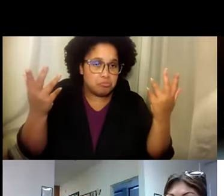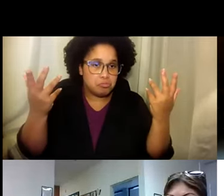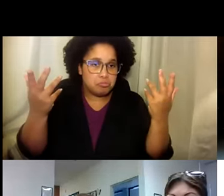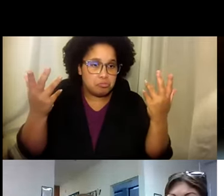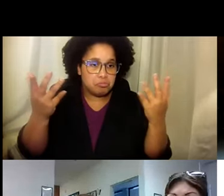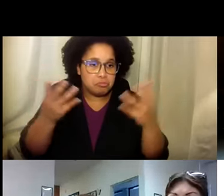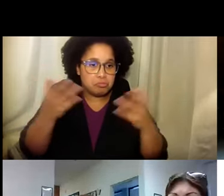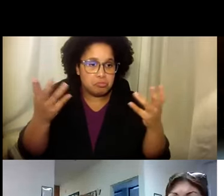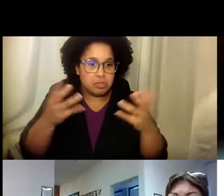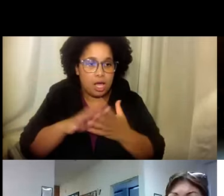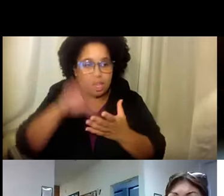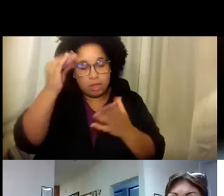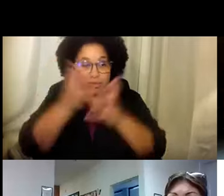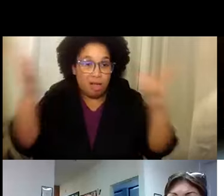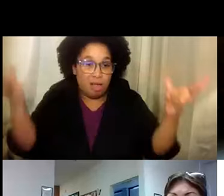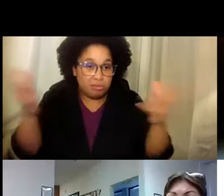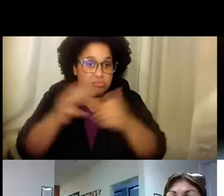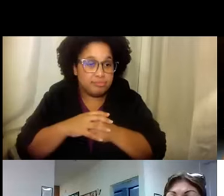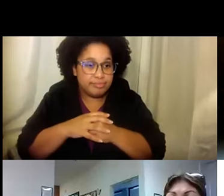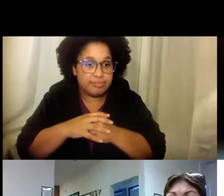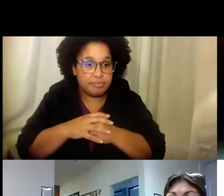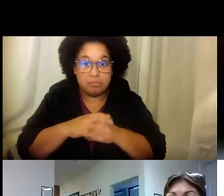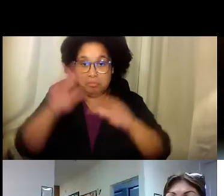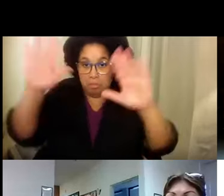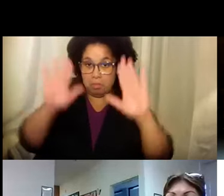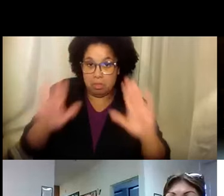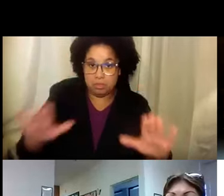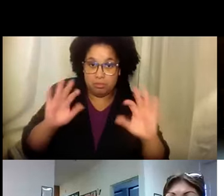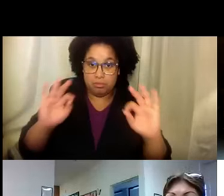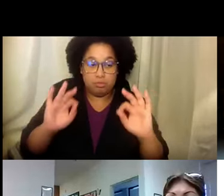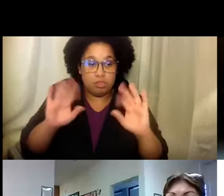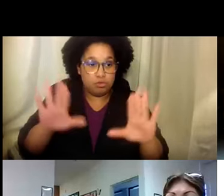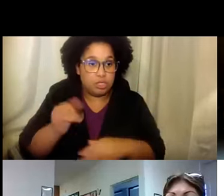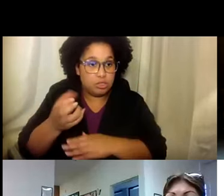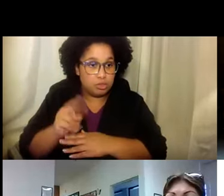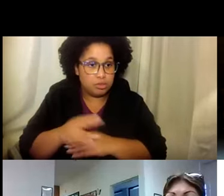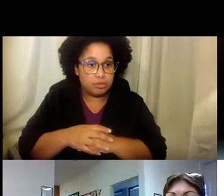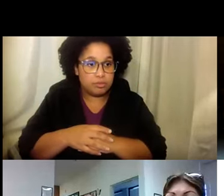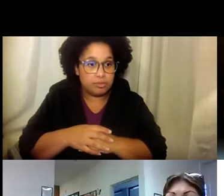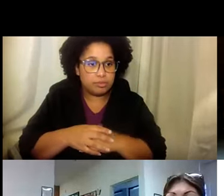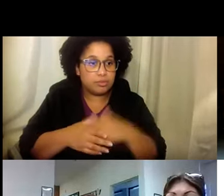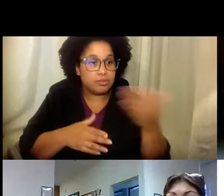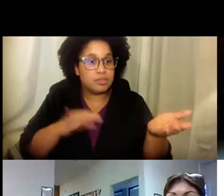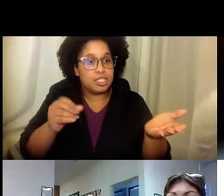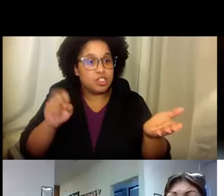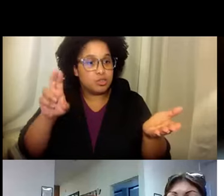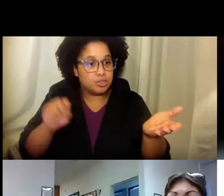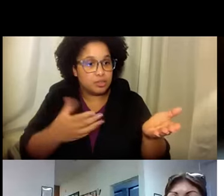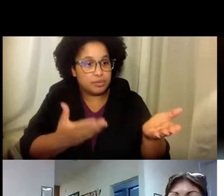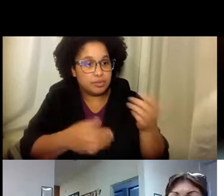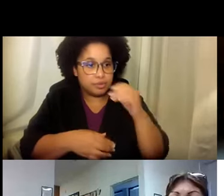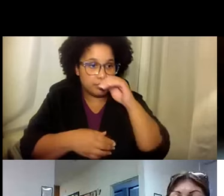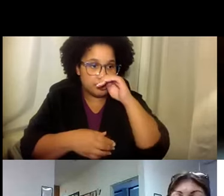Matemática, división también. Hacemos mucha matemática. He aprendido mucho. Excelente, Don. Excelente. ¿Y qué tal tú, Jesús?